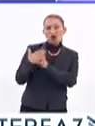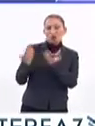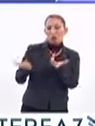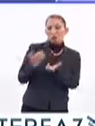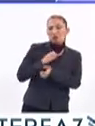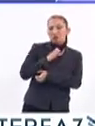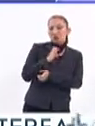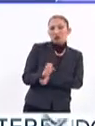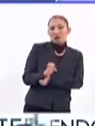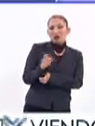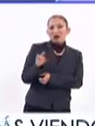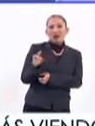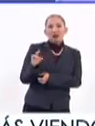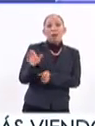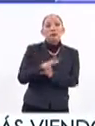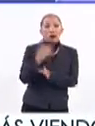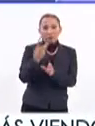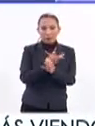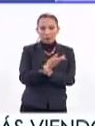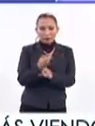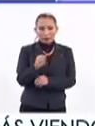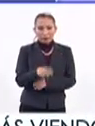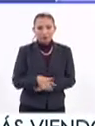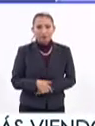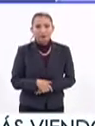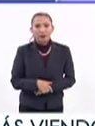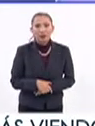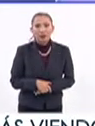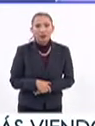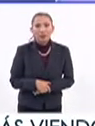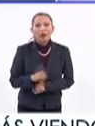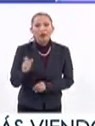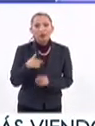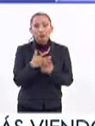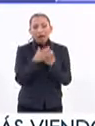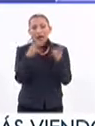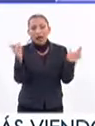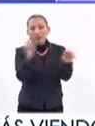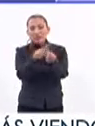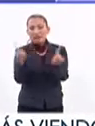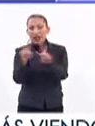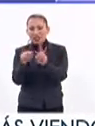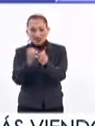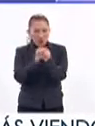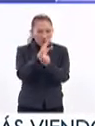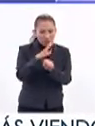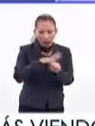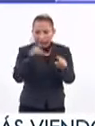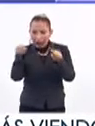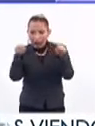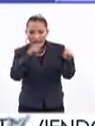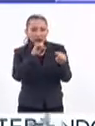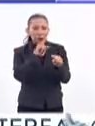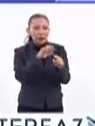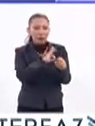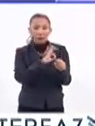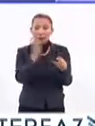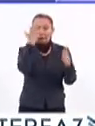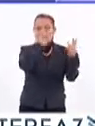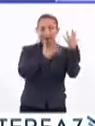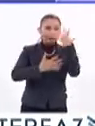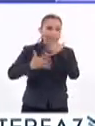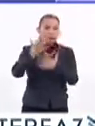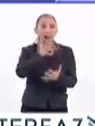nuestros rivales. ¿Por qué? Porque sucede que a partir de la gran cantidad de información se puede también desinformar.